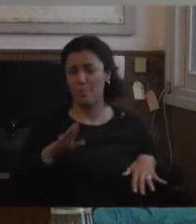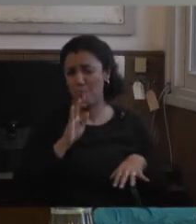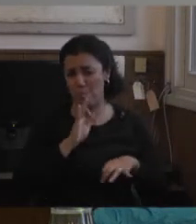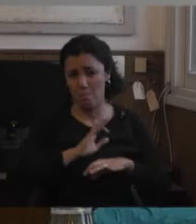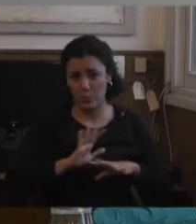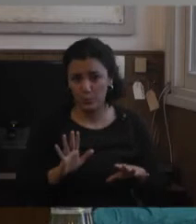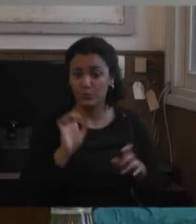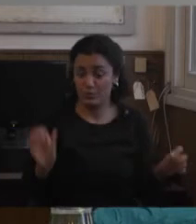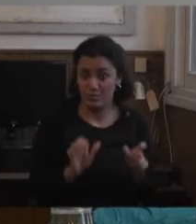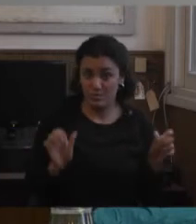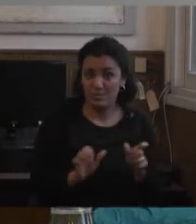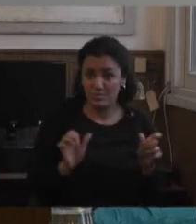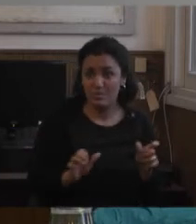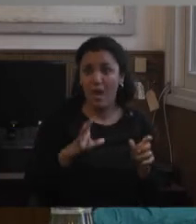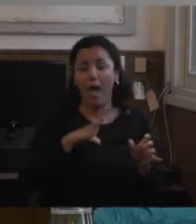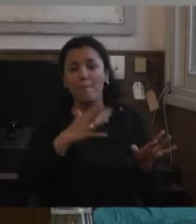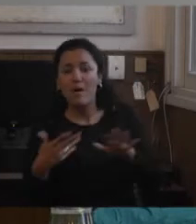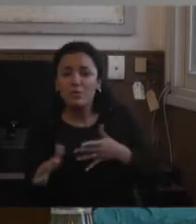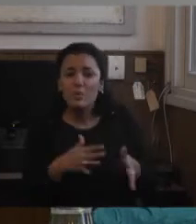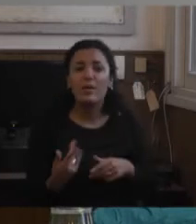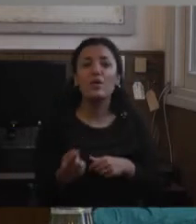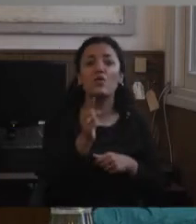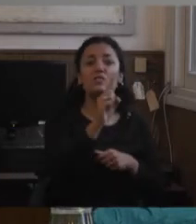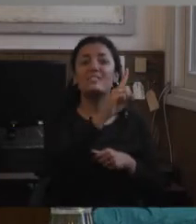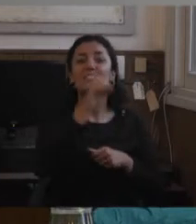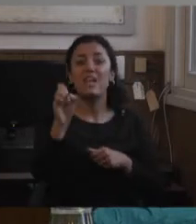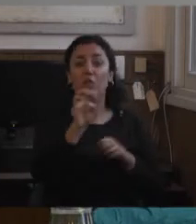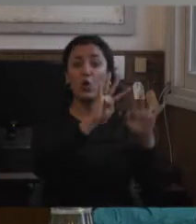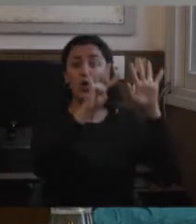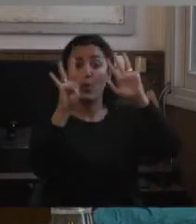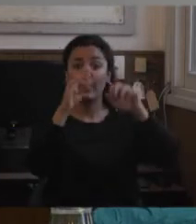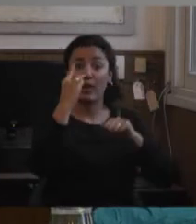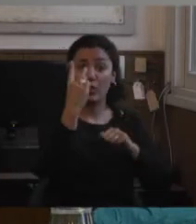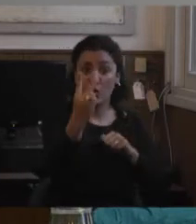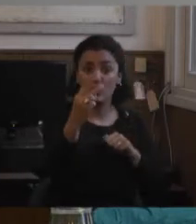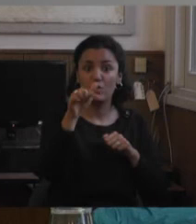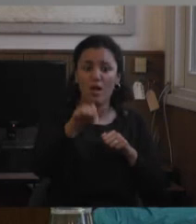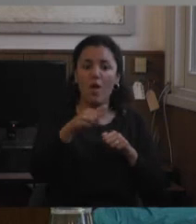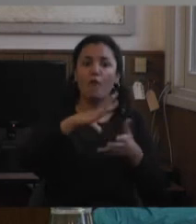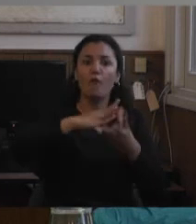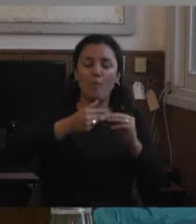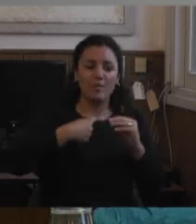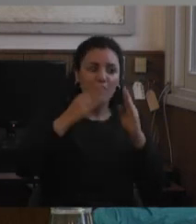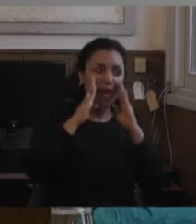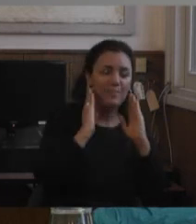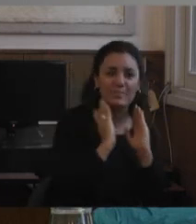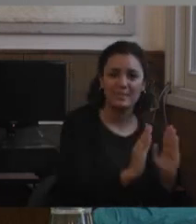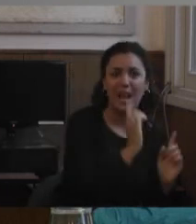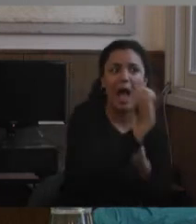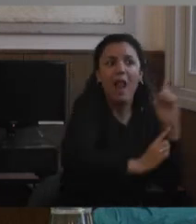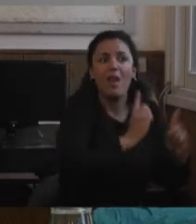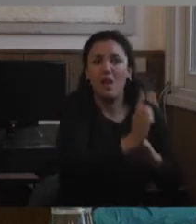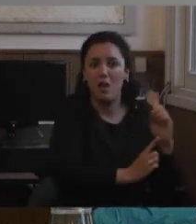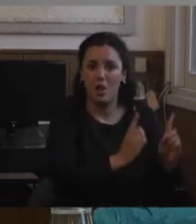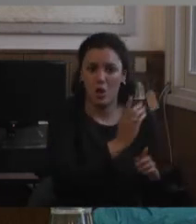daba que había 192 o más formas de poder especializarte en relación a algo de la discapacidad. Y